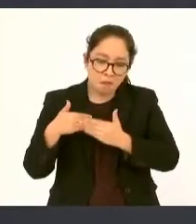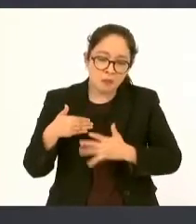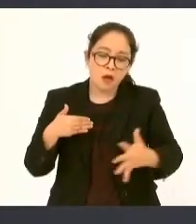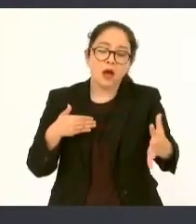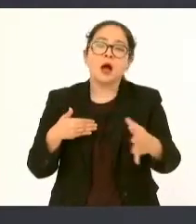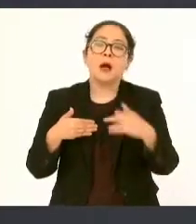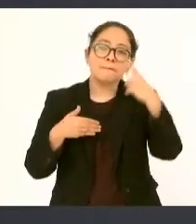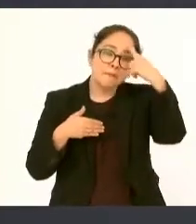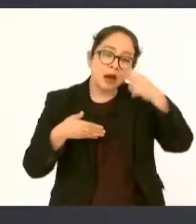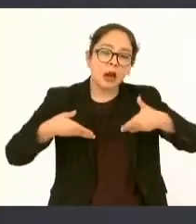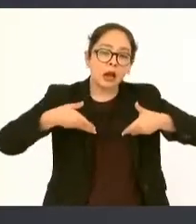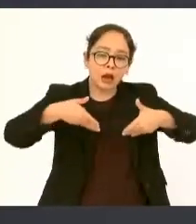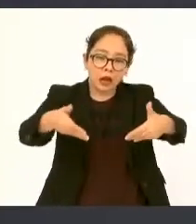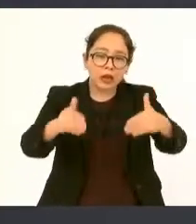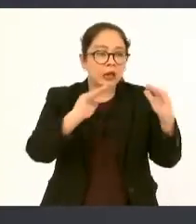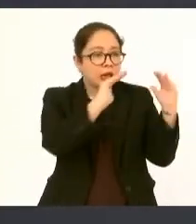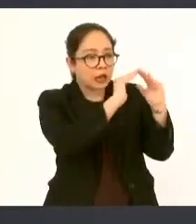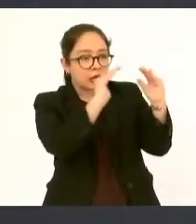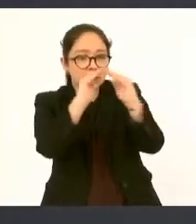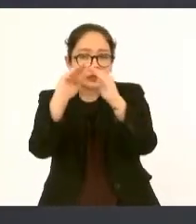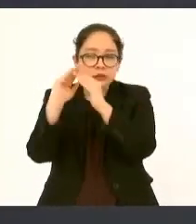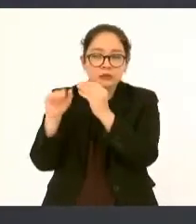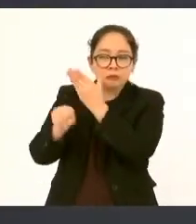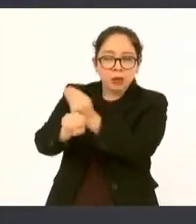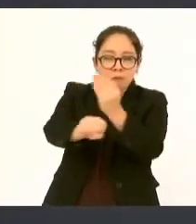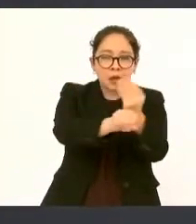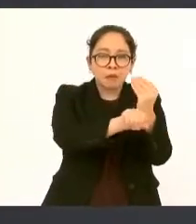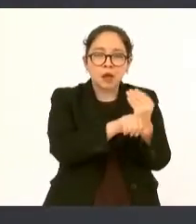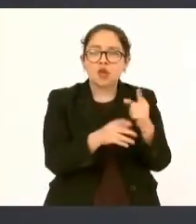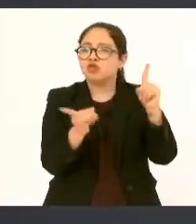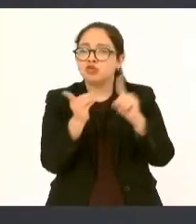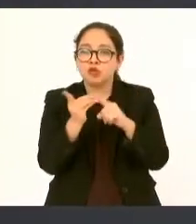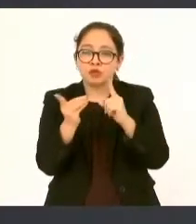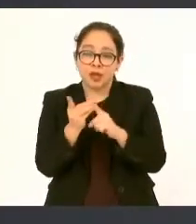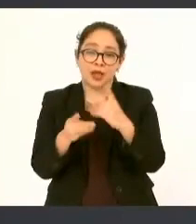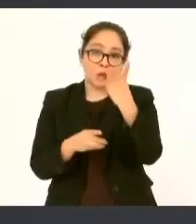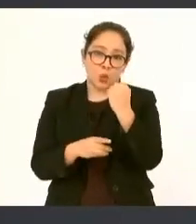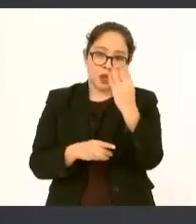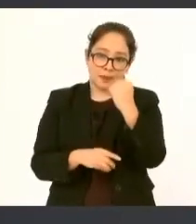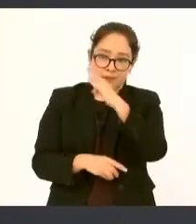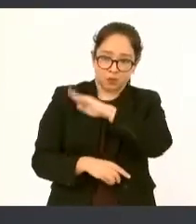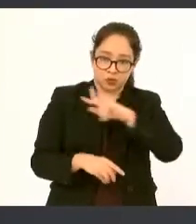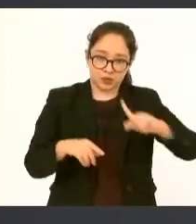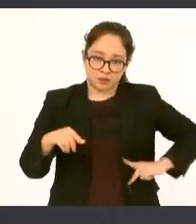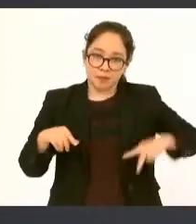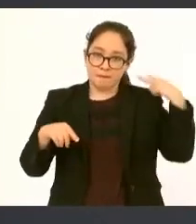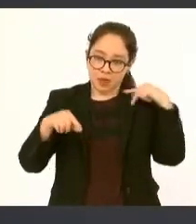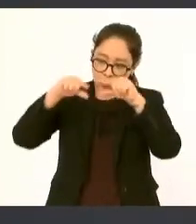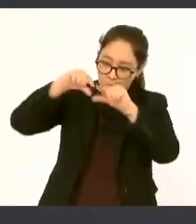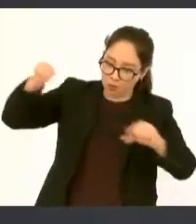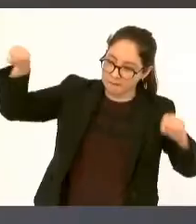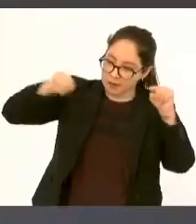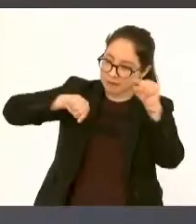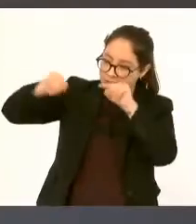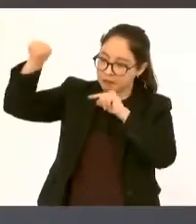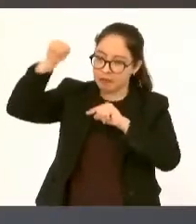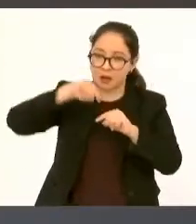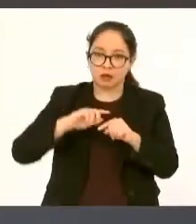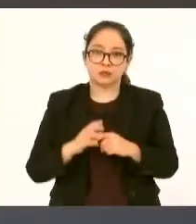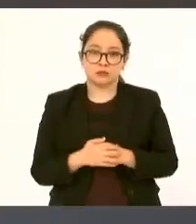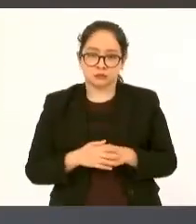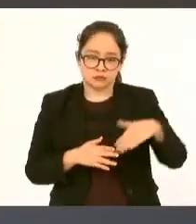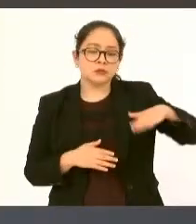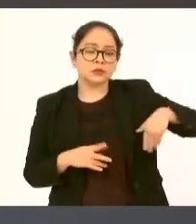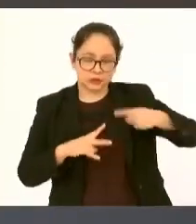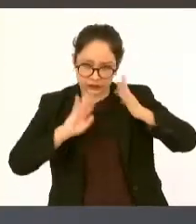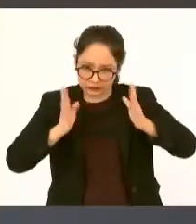vivienda en nueve municipios del estado ya empezamos y esto